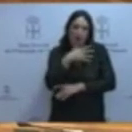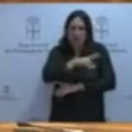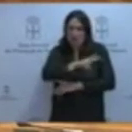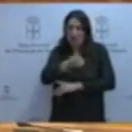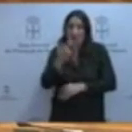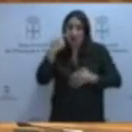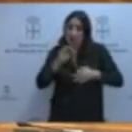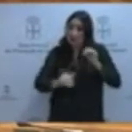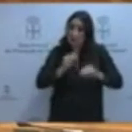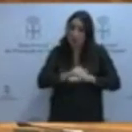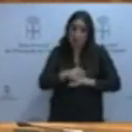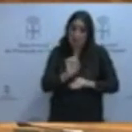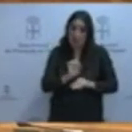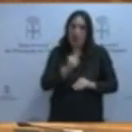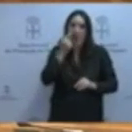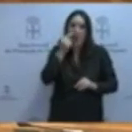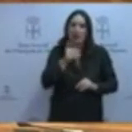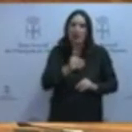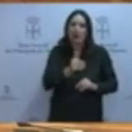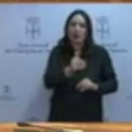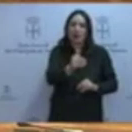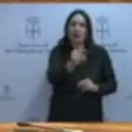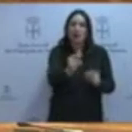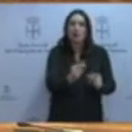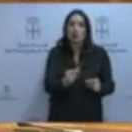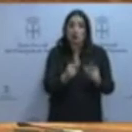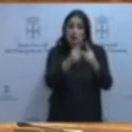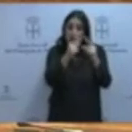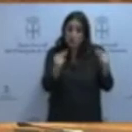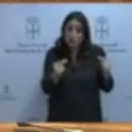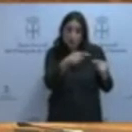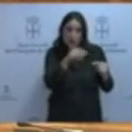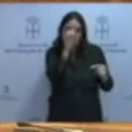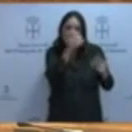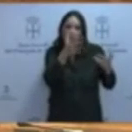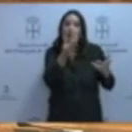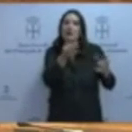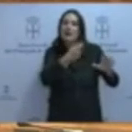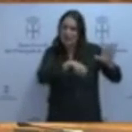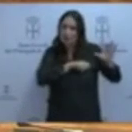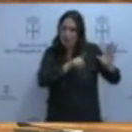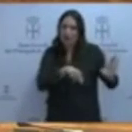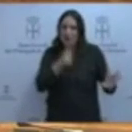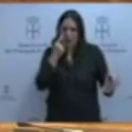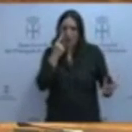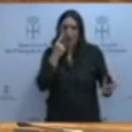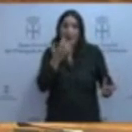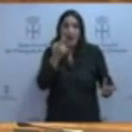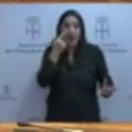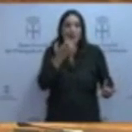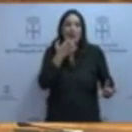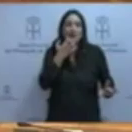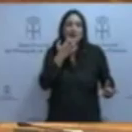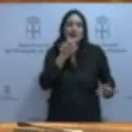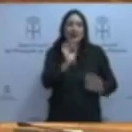cumplir. Veremos cuál es su posición con los presupuestos en Asturias y en España, por cierto. A ver si se atreven a quitar la tasa de